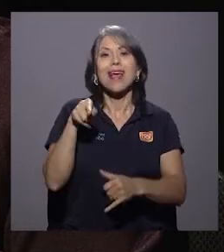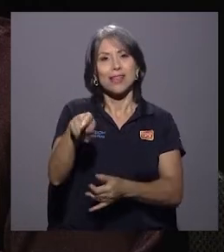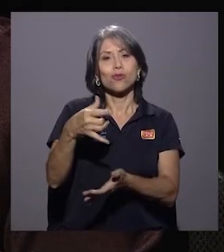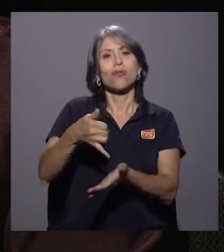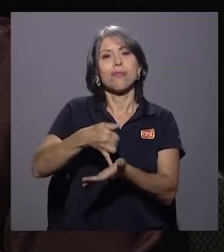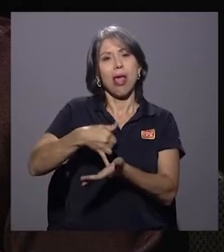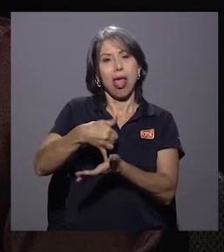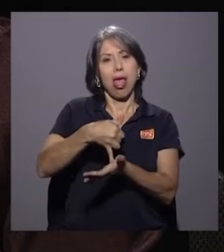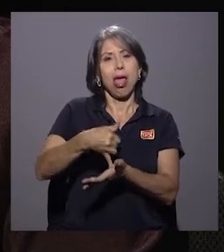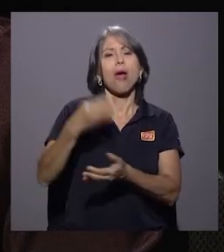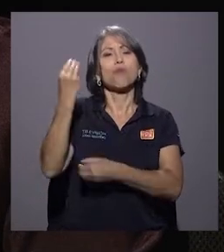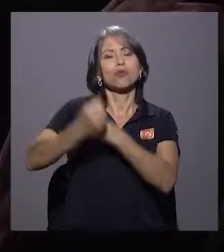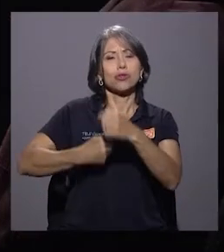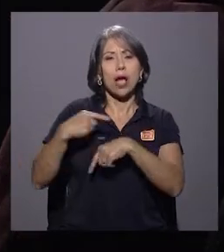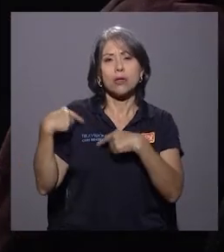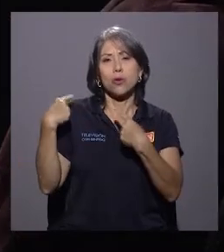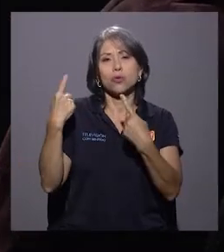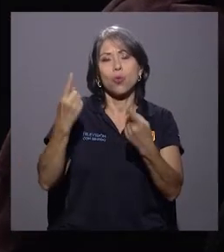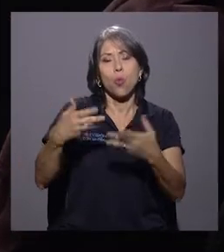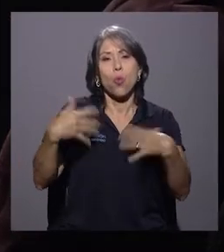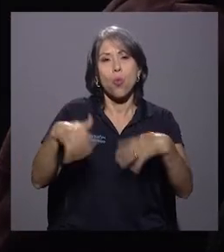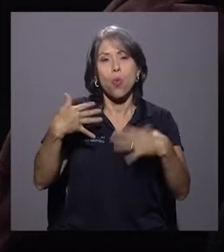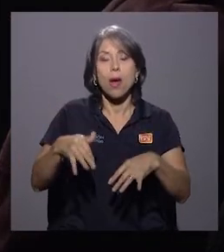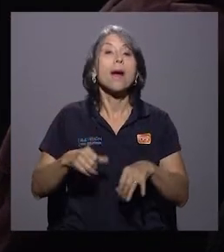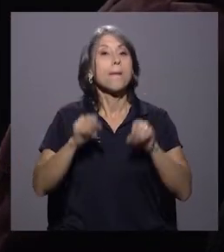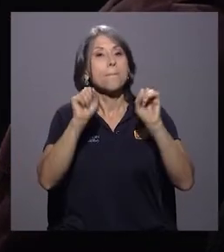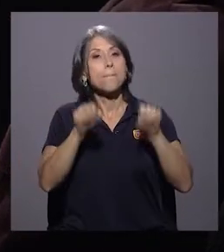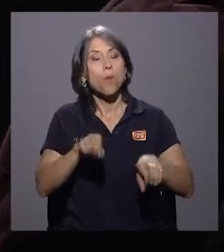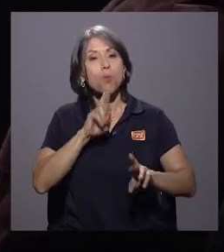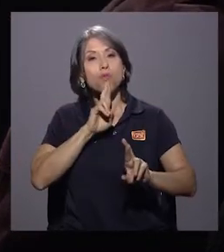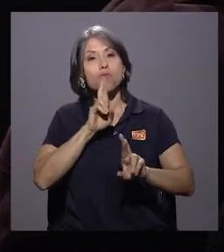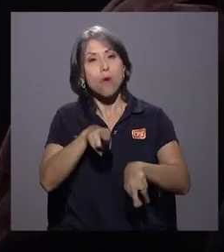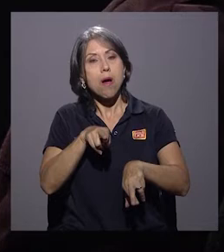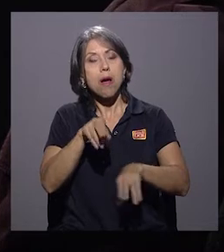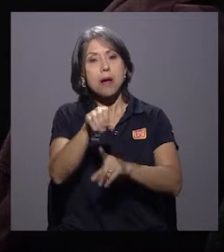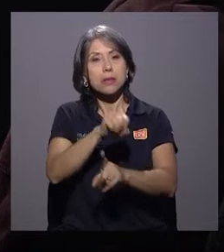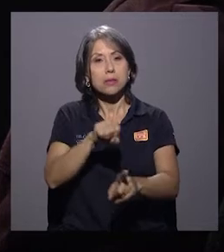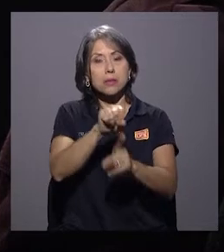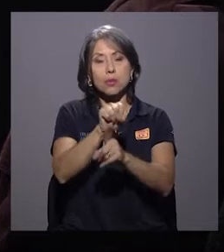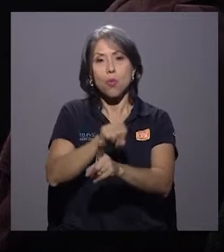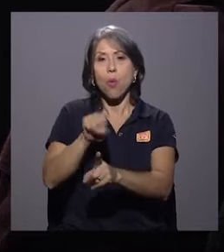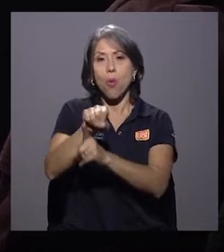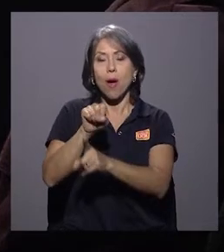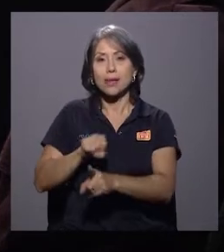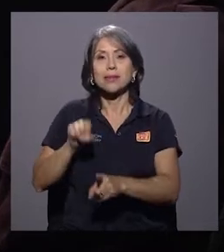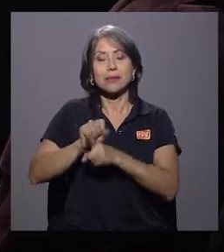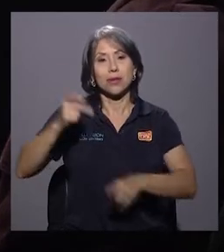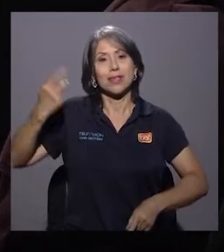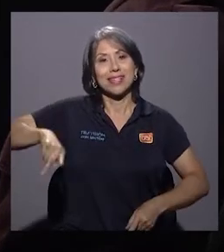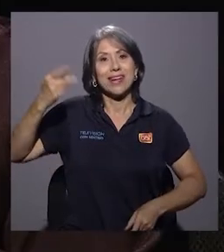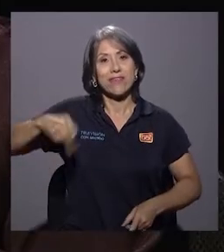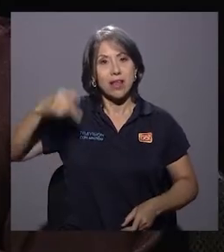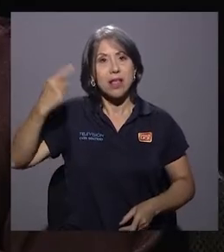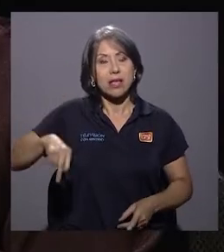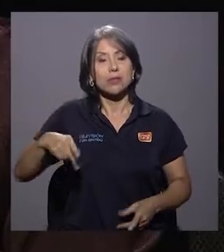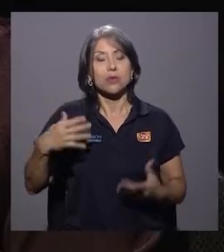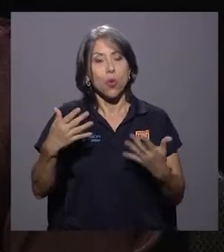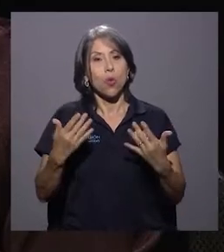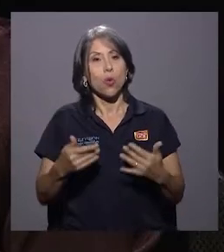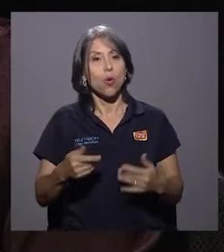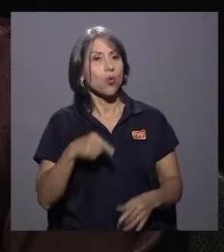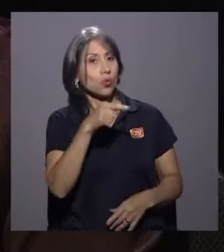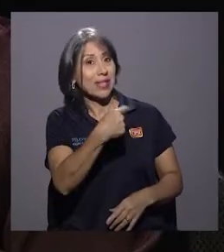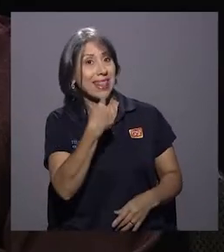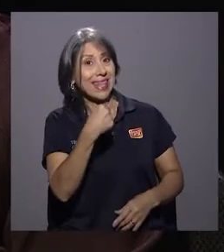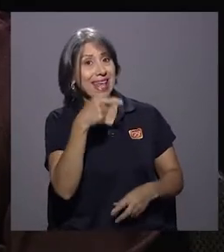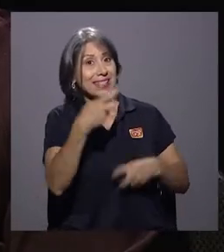institución de hace muchísimos años, el poder responder a las situaciones de riesgo inminente. ¿Usted diría que ese es el